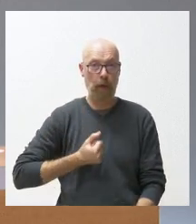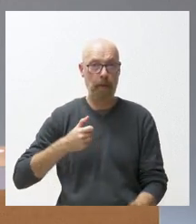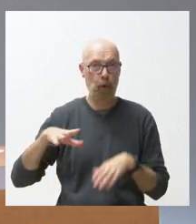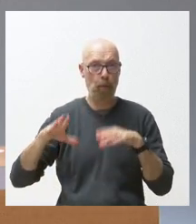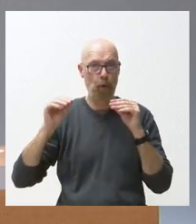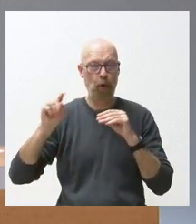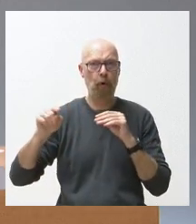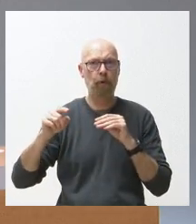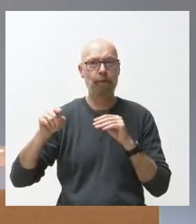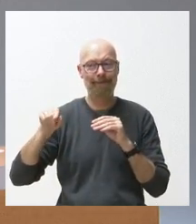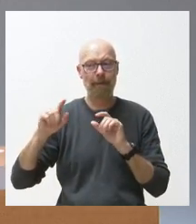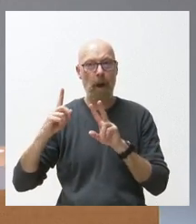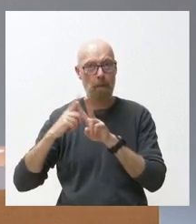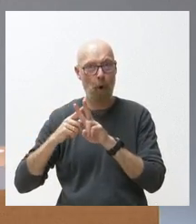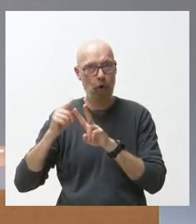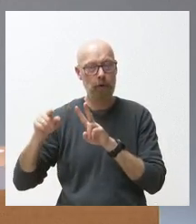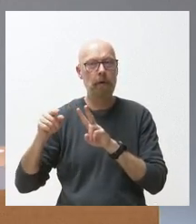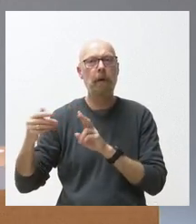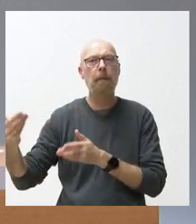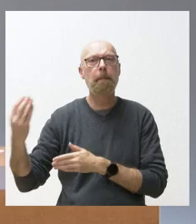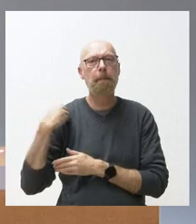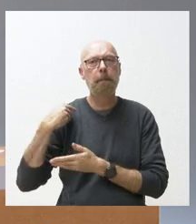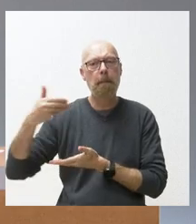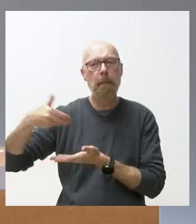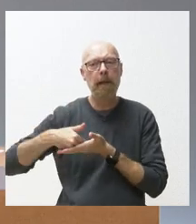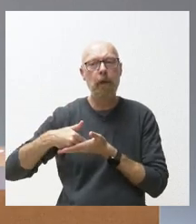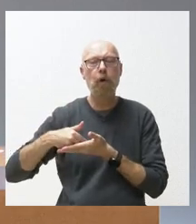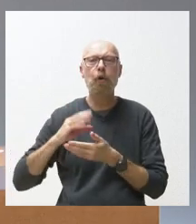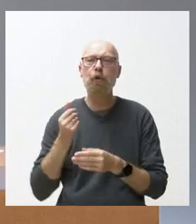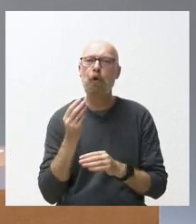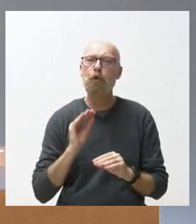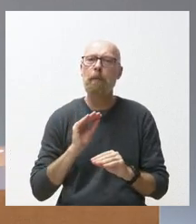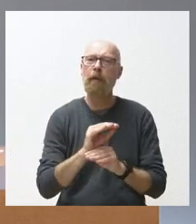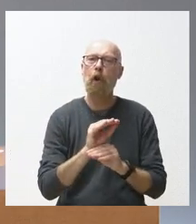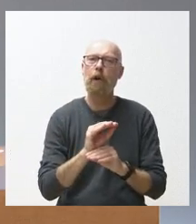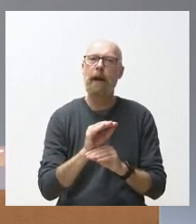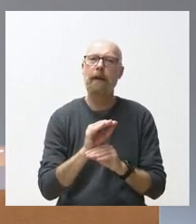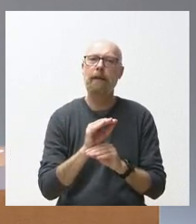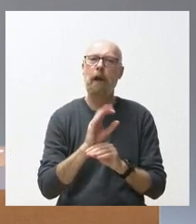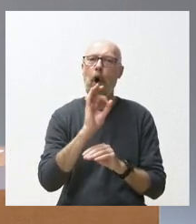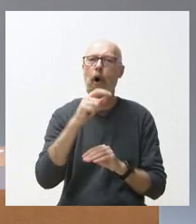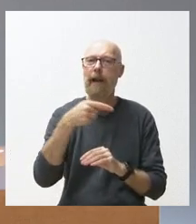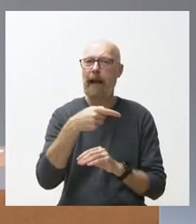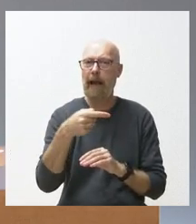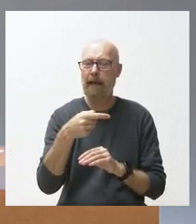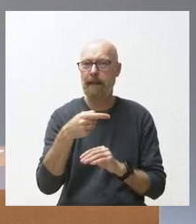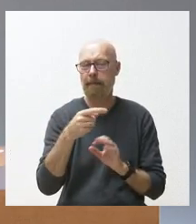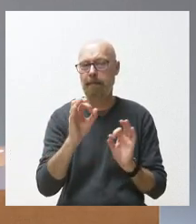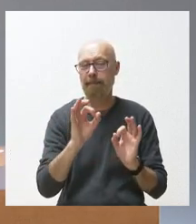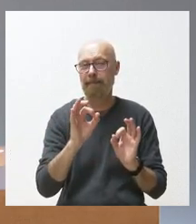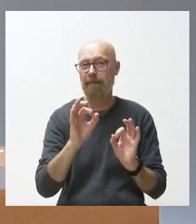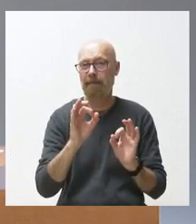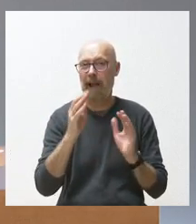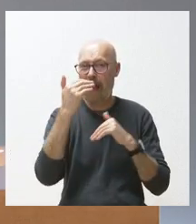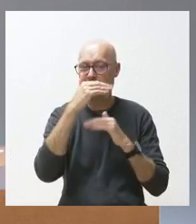Vox ha pedido retirar las subvenciones que tienen las ONGs que se encargan de atender